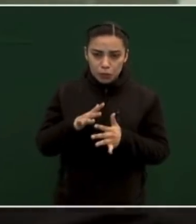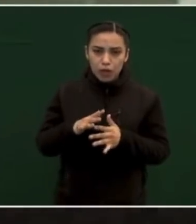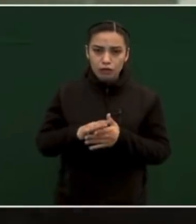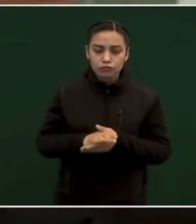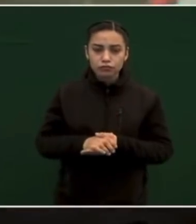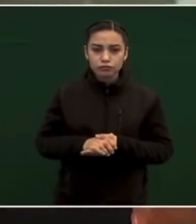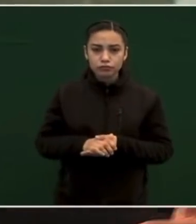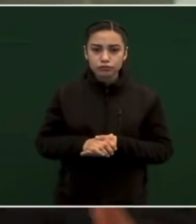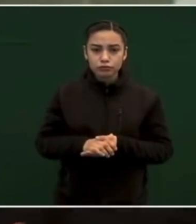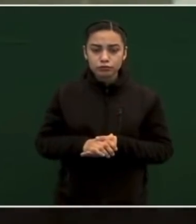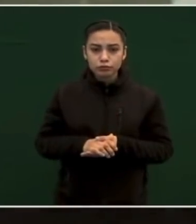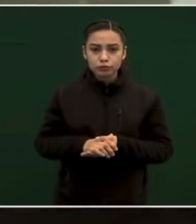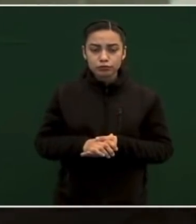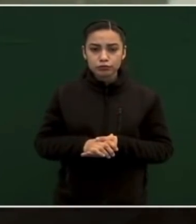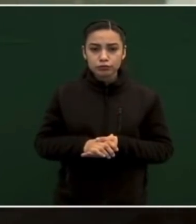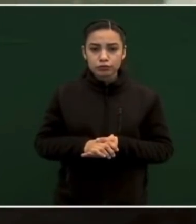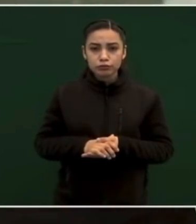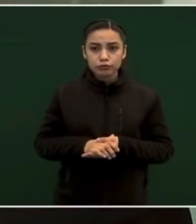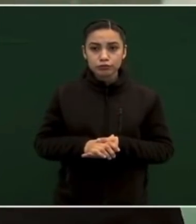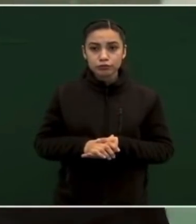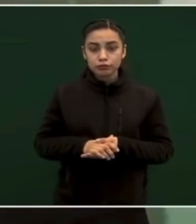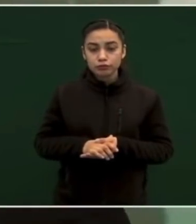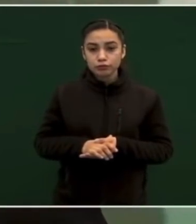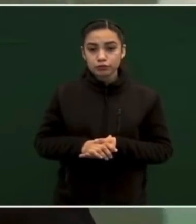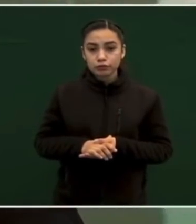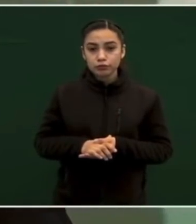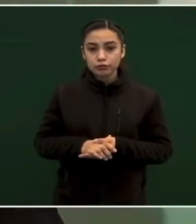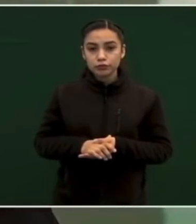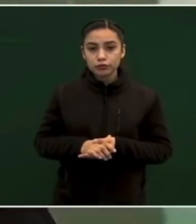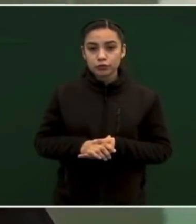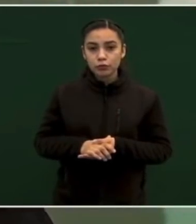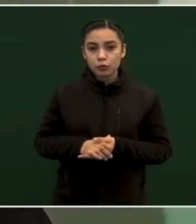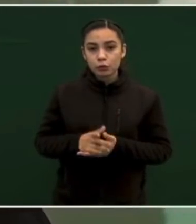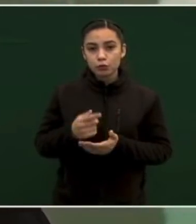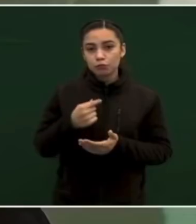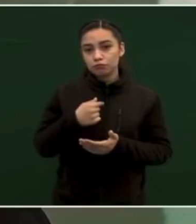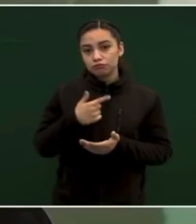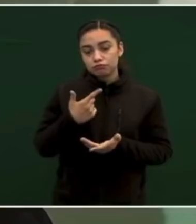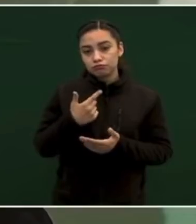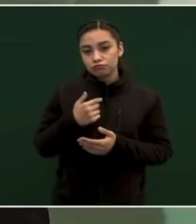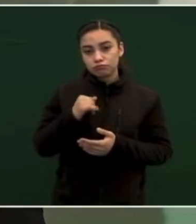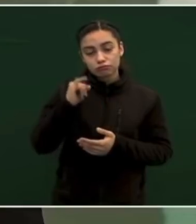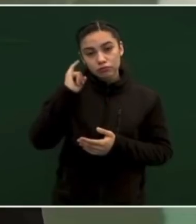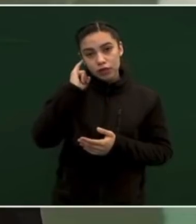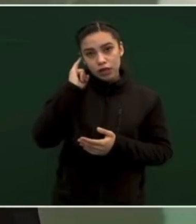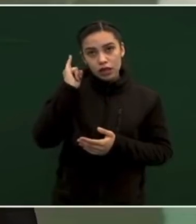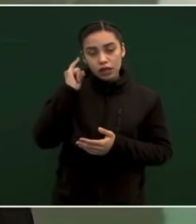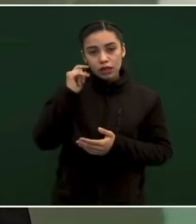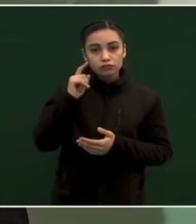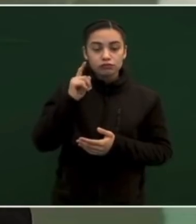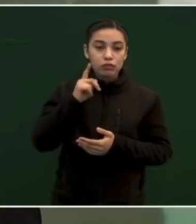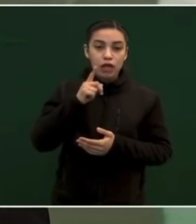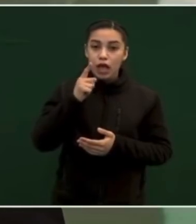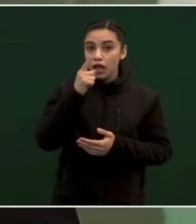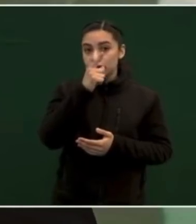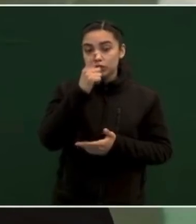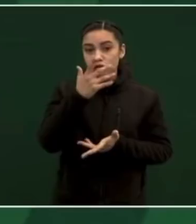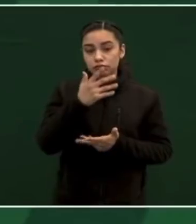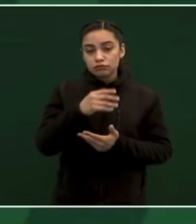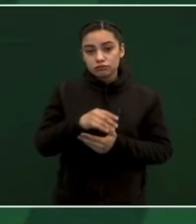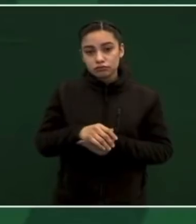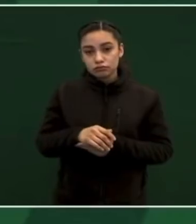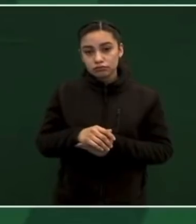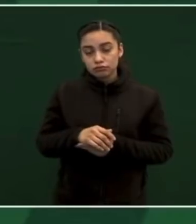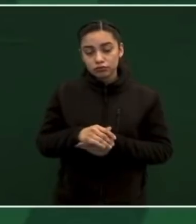Señor, pues me imagino que allá, no sé, el comportamiento